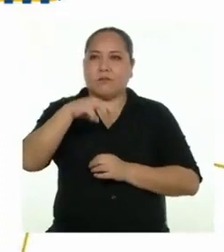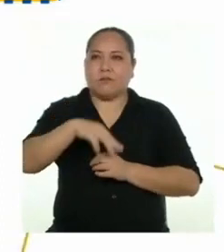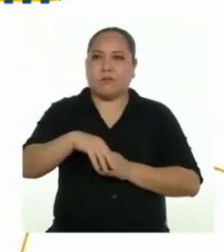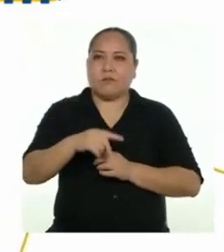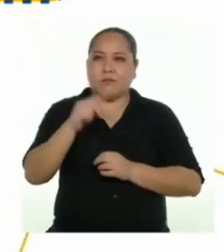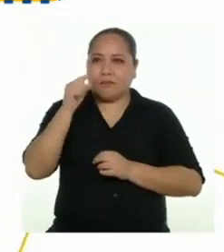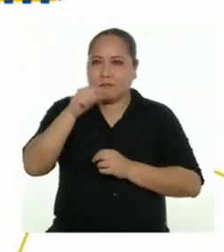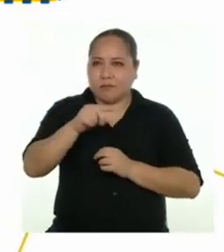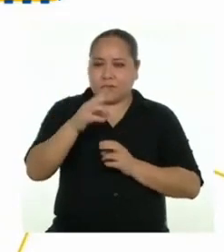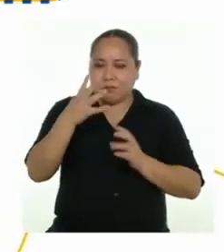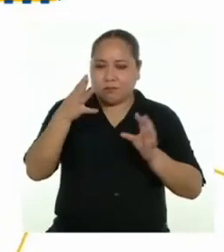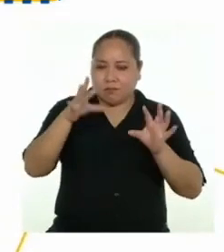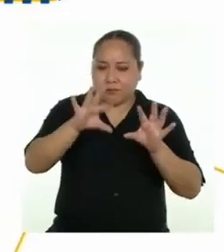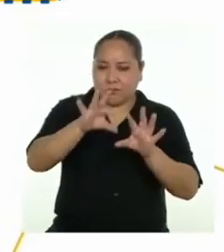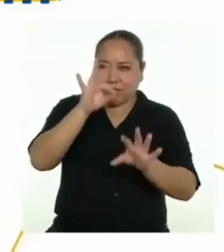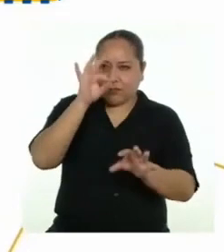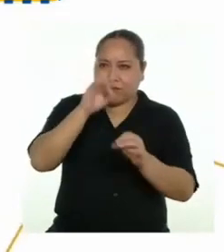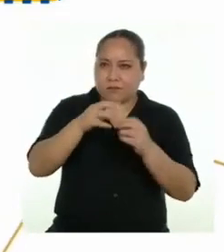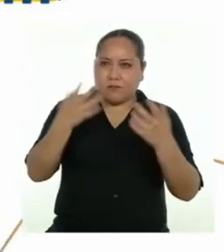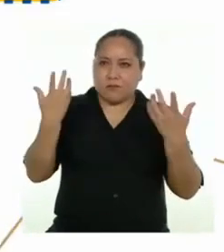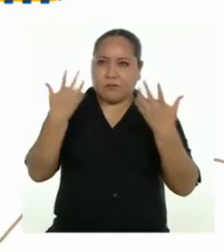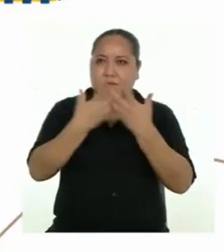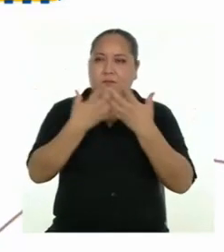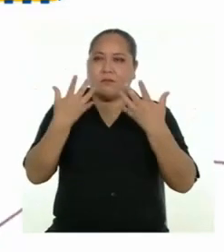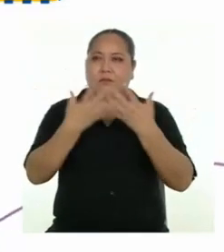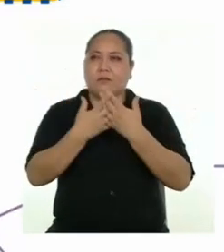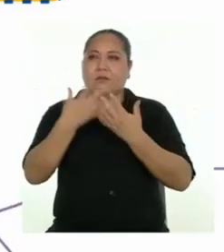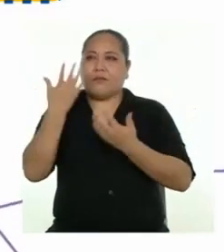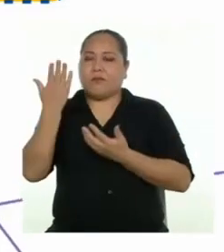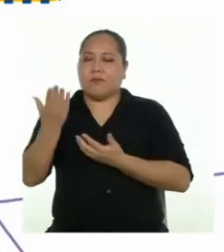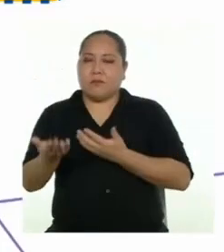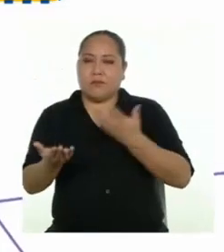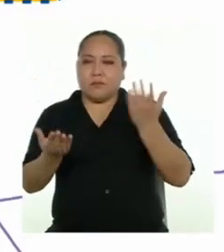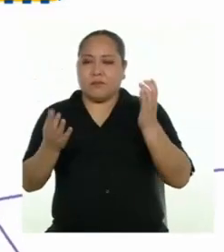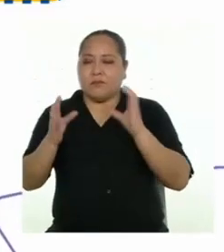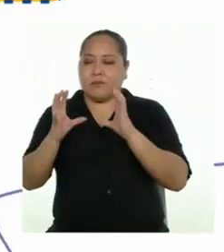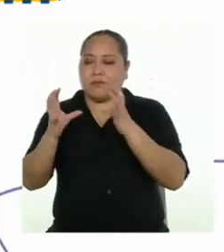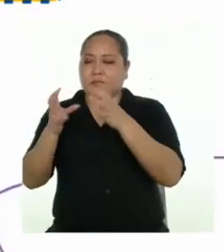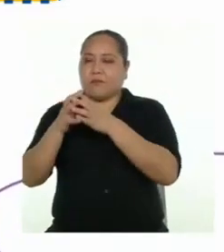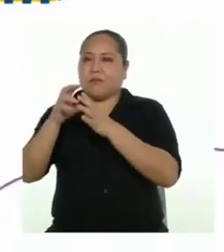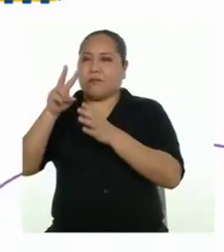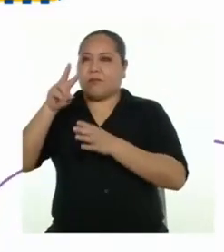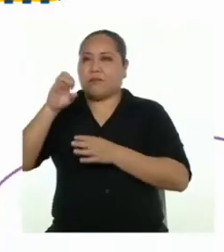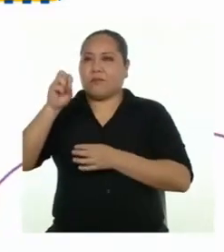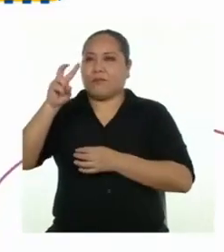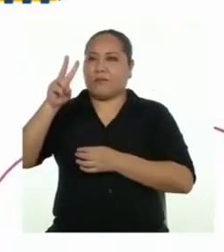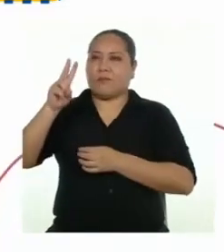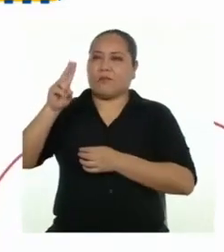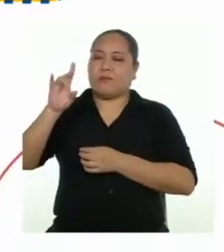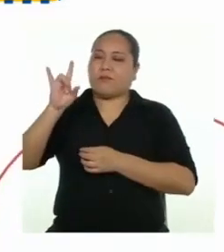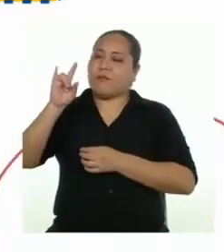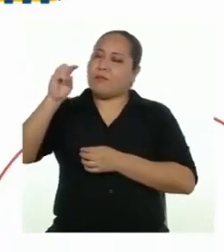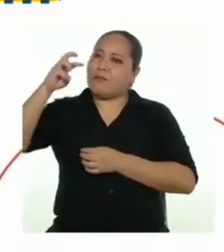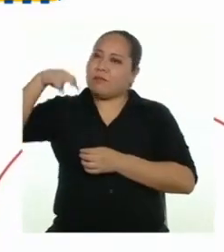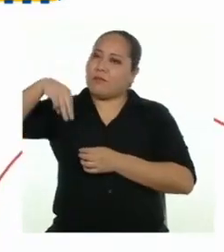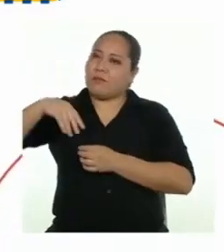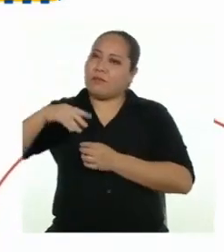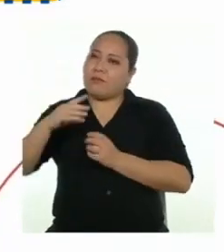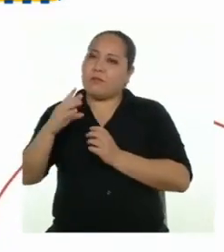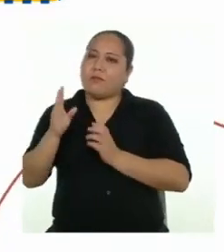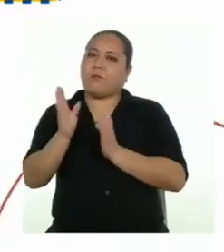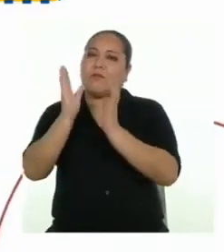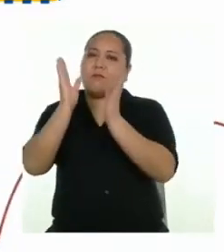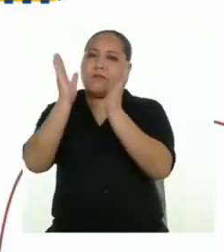se ha identificado a partir de la relación que hay entre los volúmenes del cono y del cilindro.